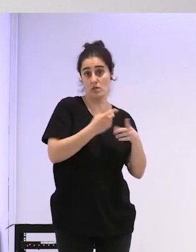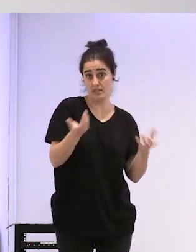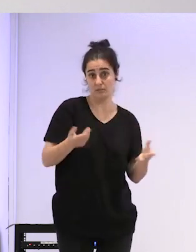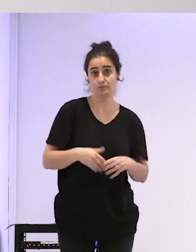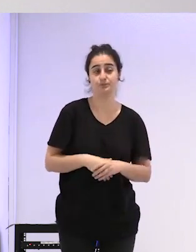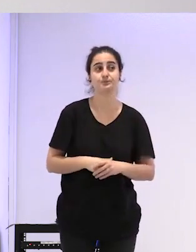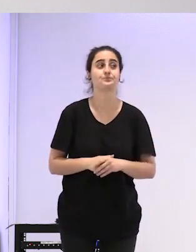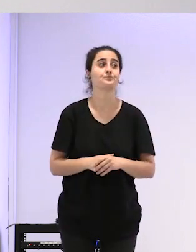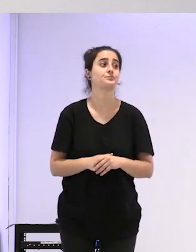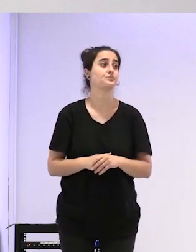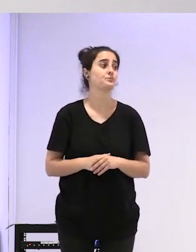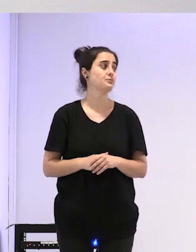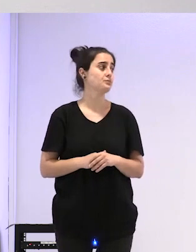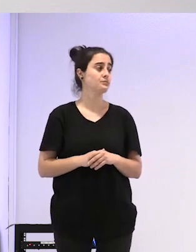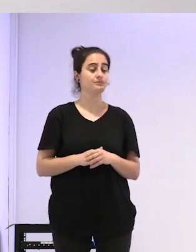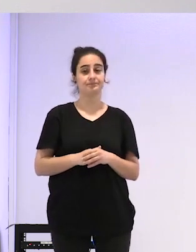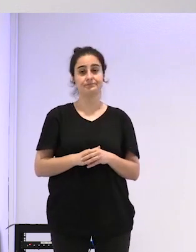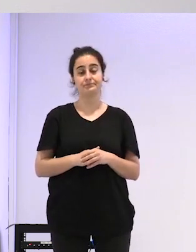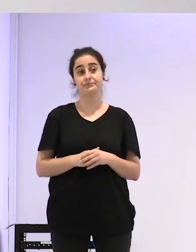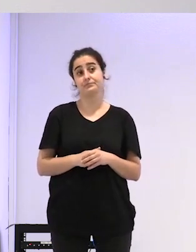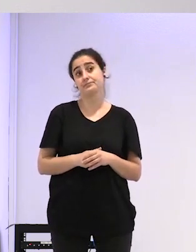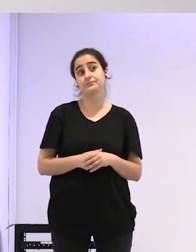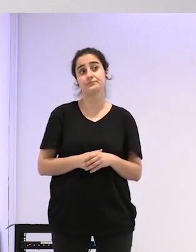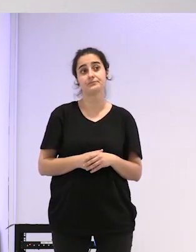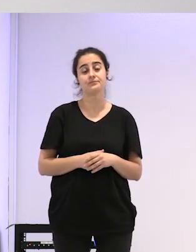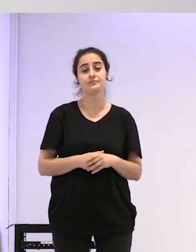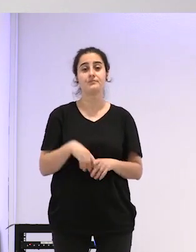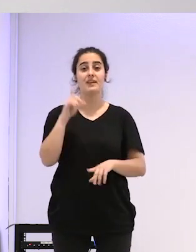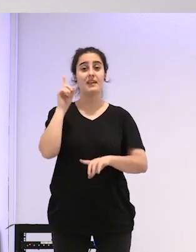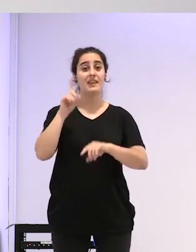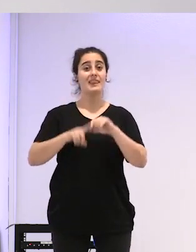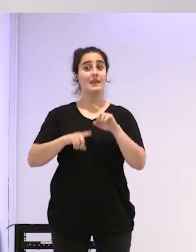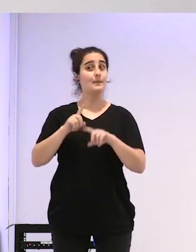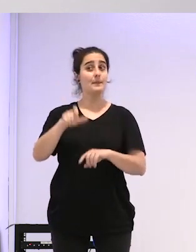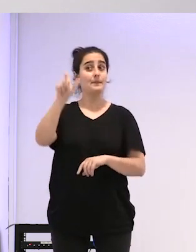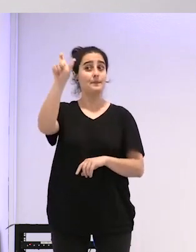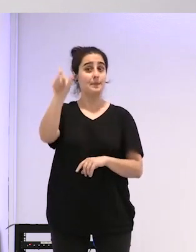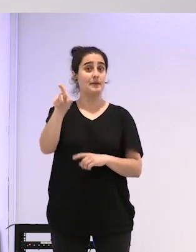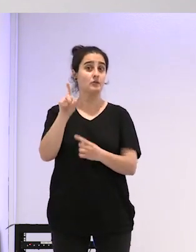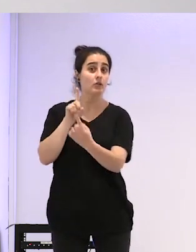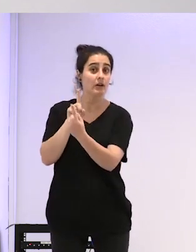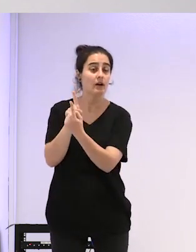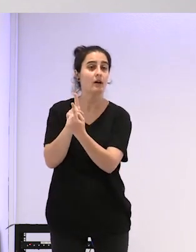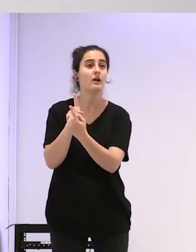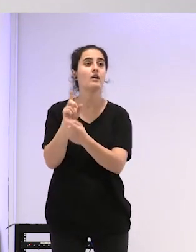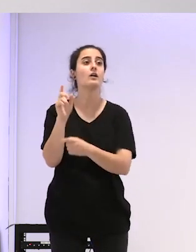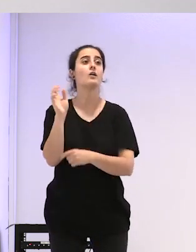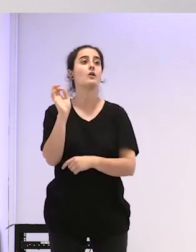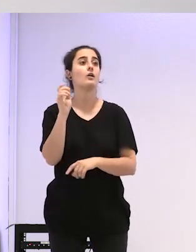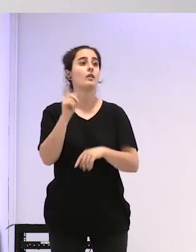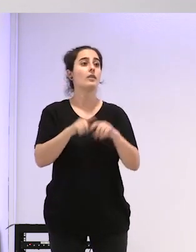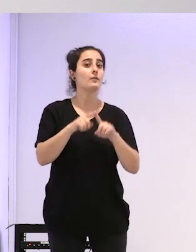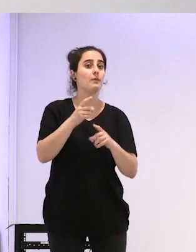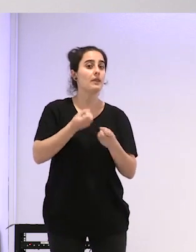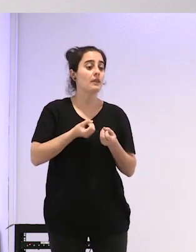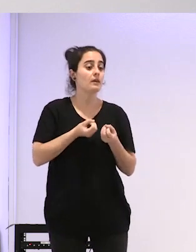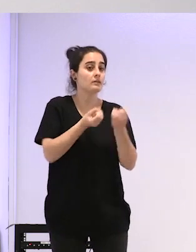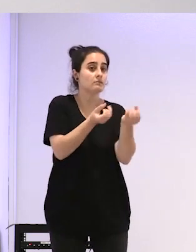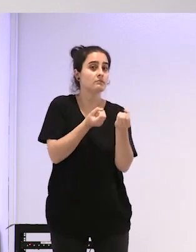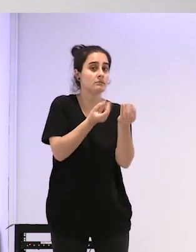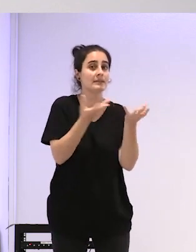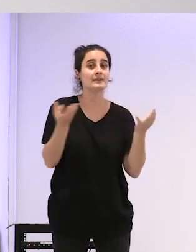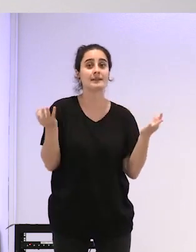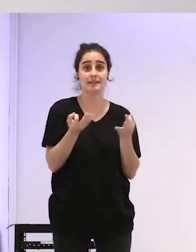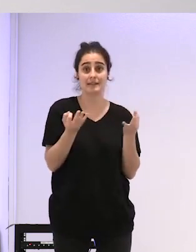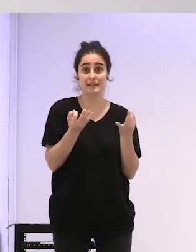y y claro y según según la persona que esté según la peli que le monte sino ante las personas trans